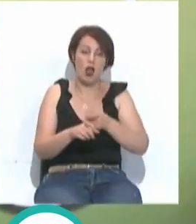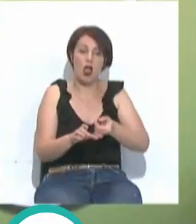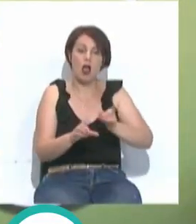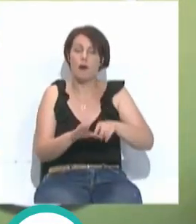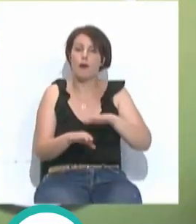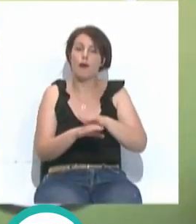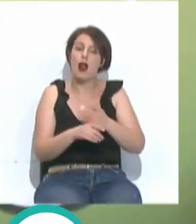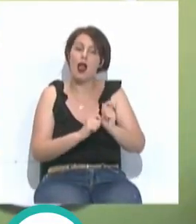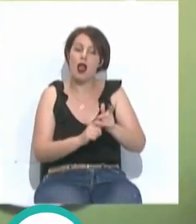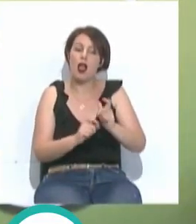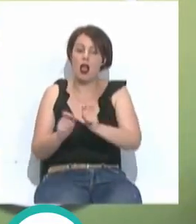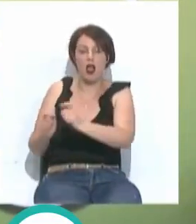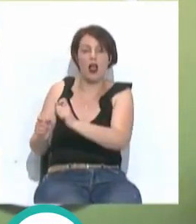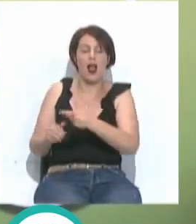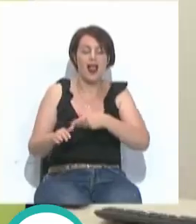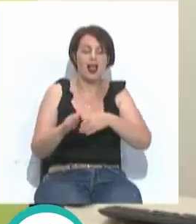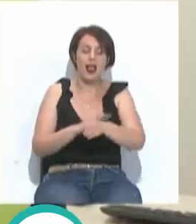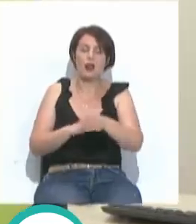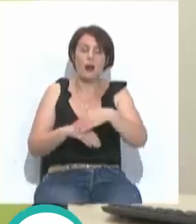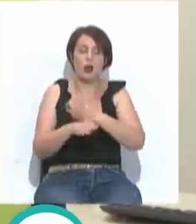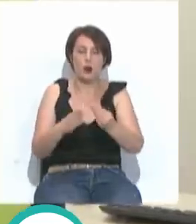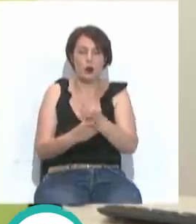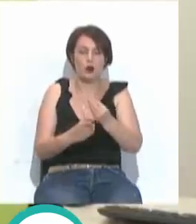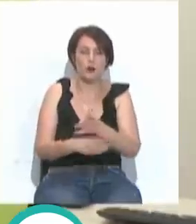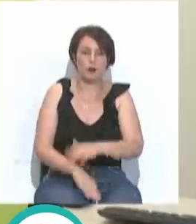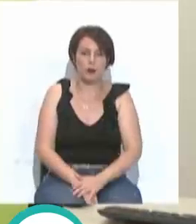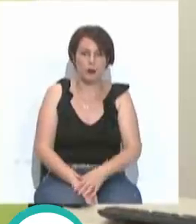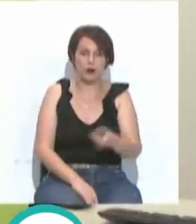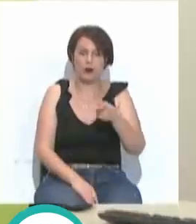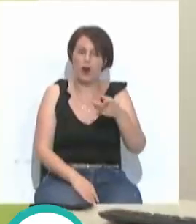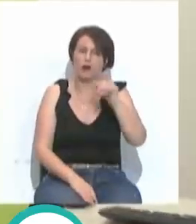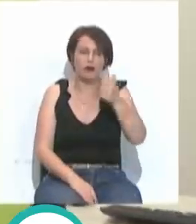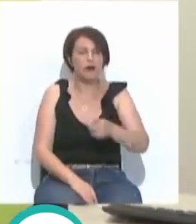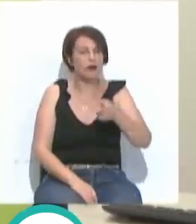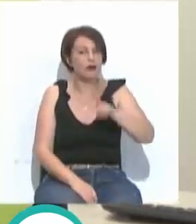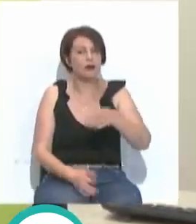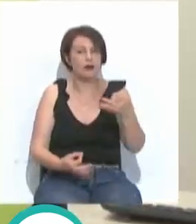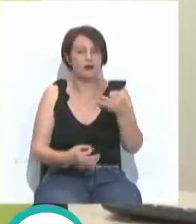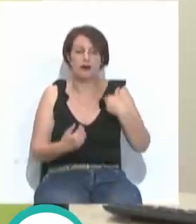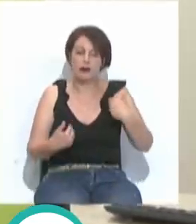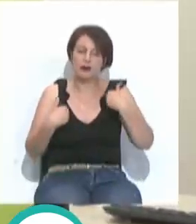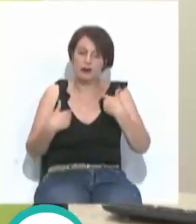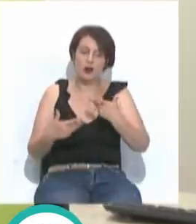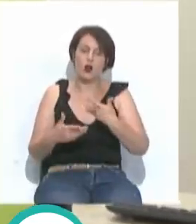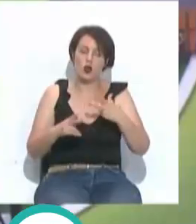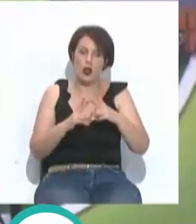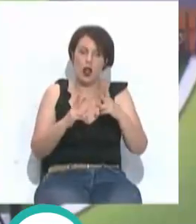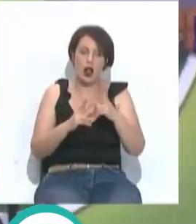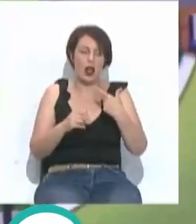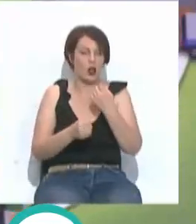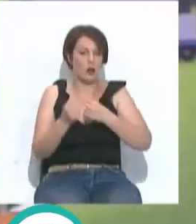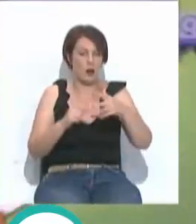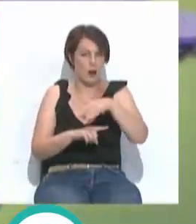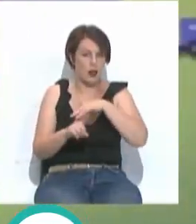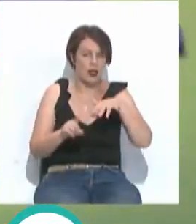suministrar y garantizar el acceso a los productos. En ella se valora, además, las funciones sociales, económicas y medioambientales